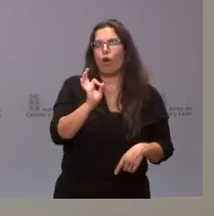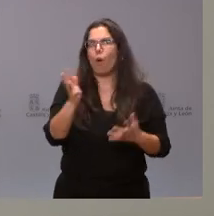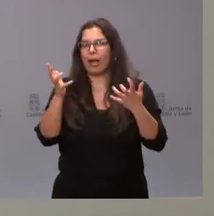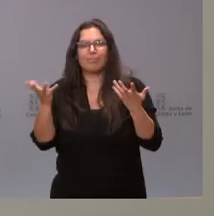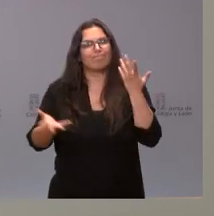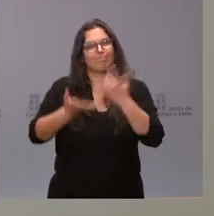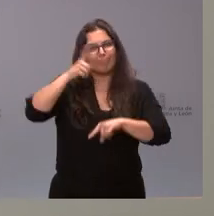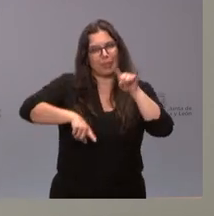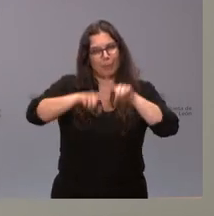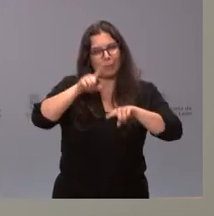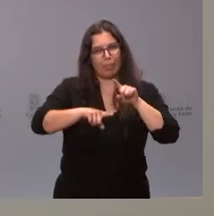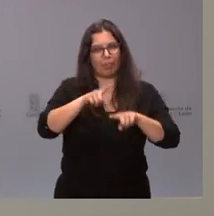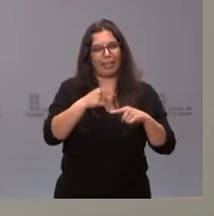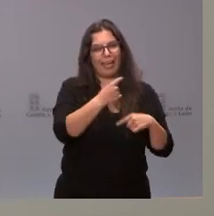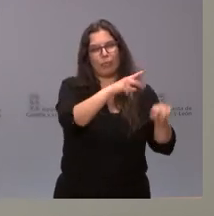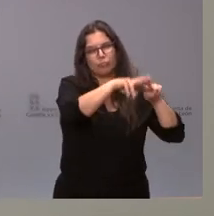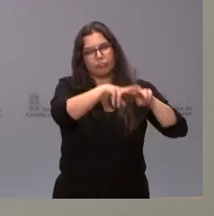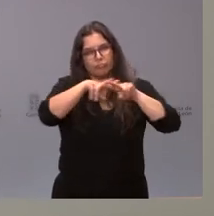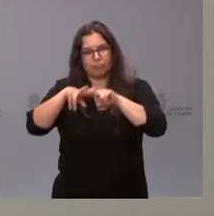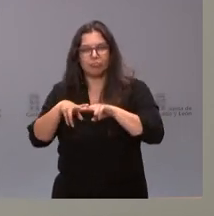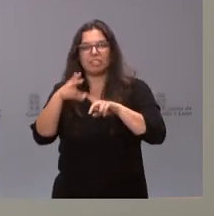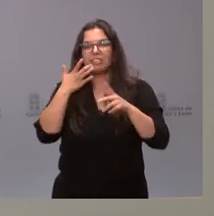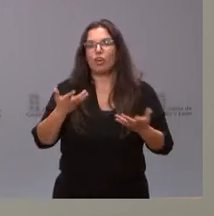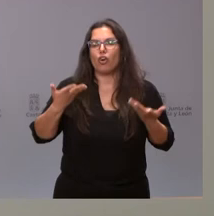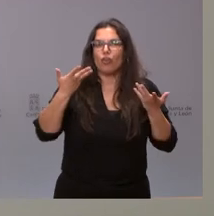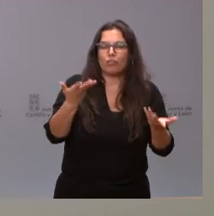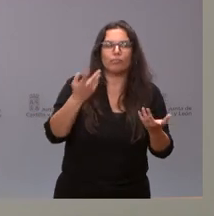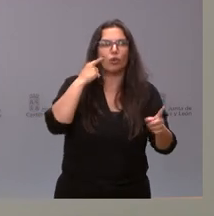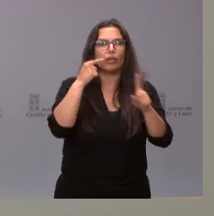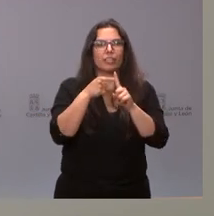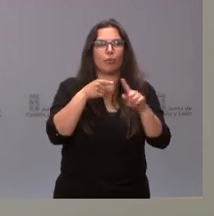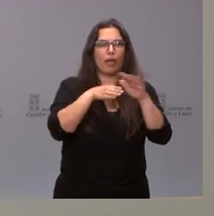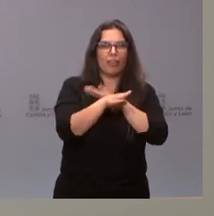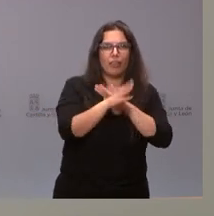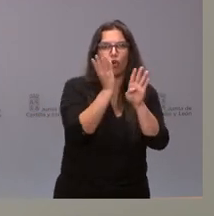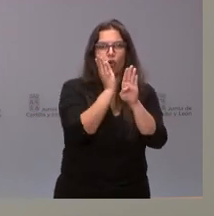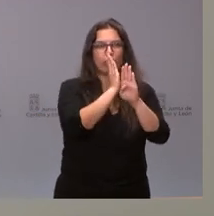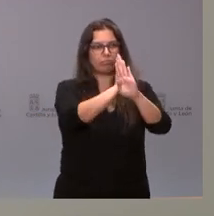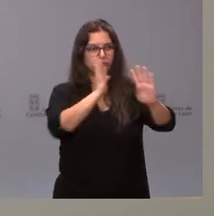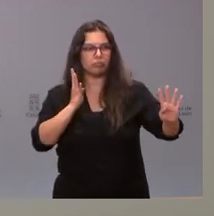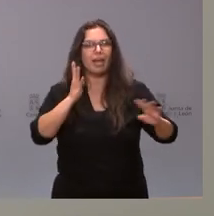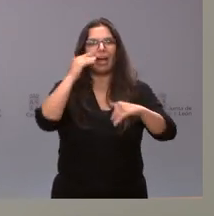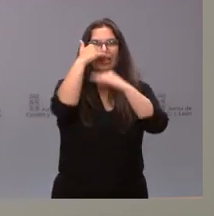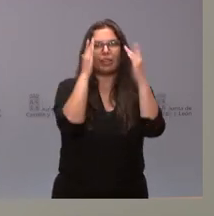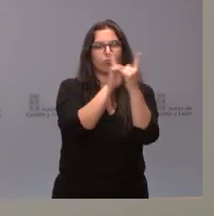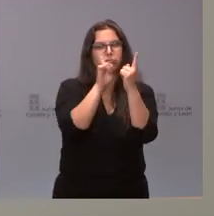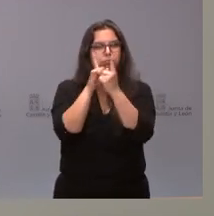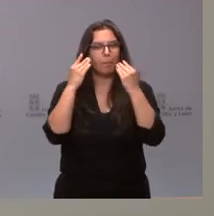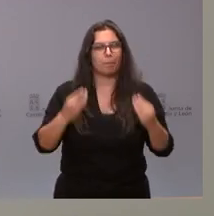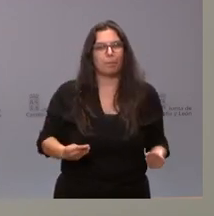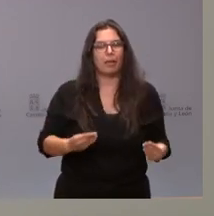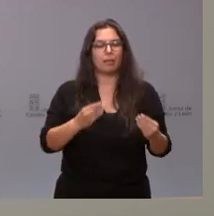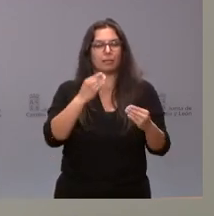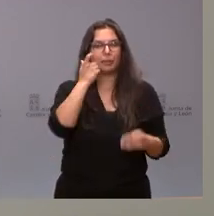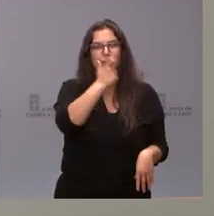se busque y se garantice facilitar el orden, el acceso, la atención personal al ciudadano durante